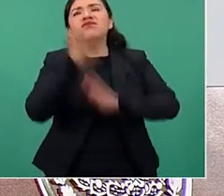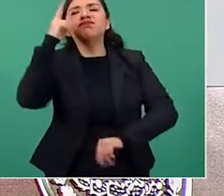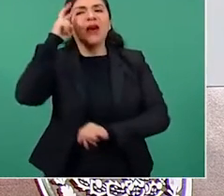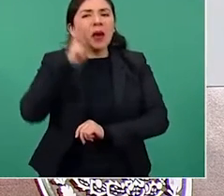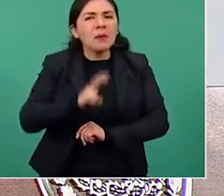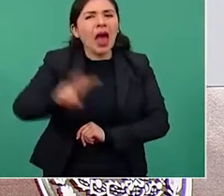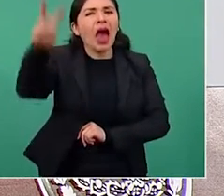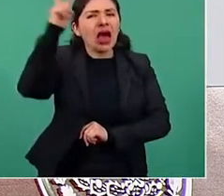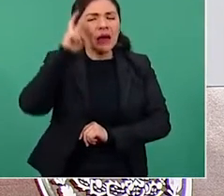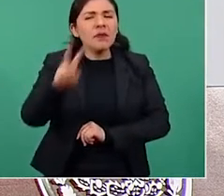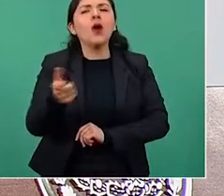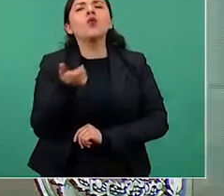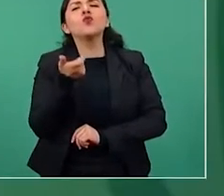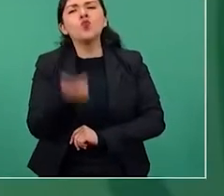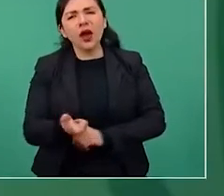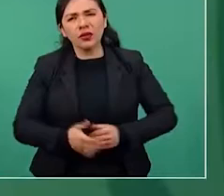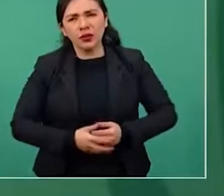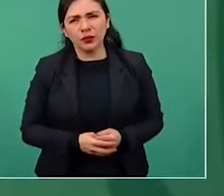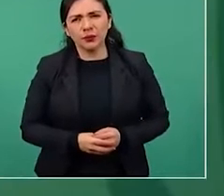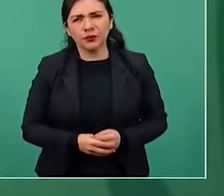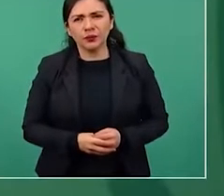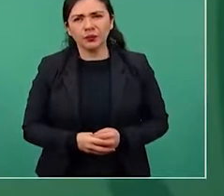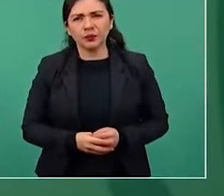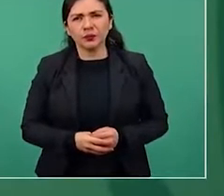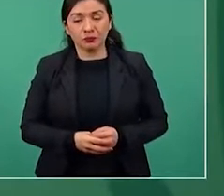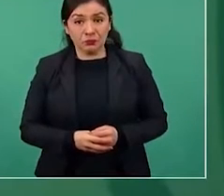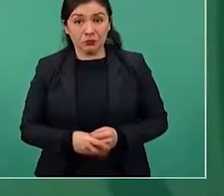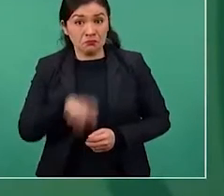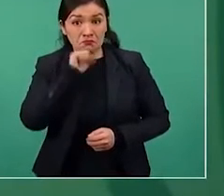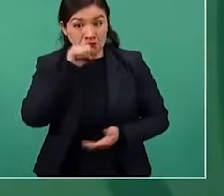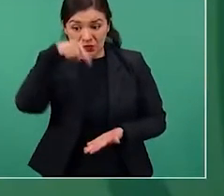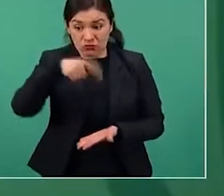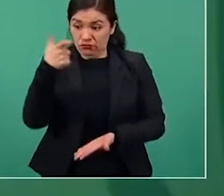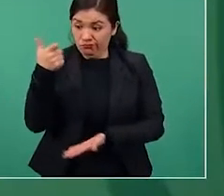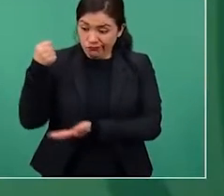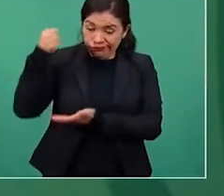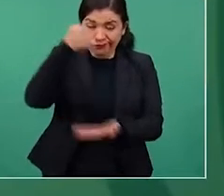A ver si… del presupuesto.